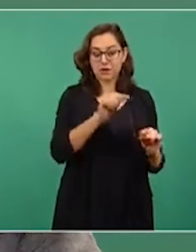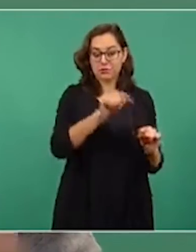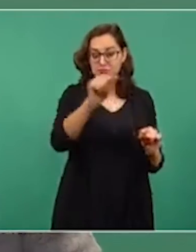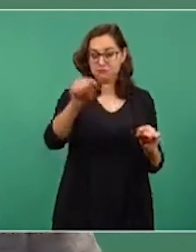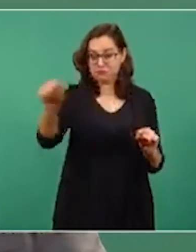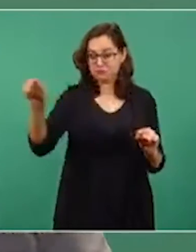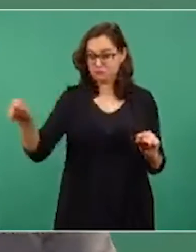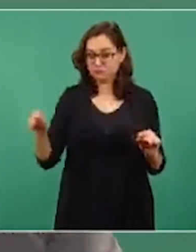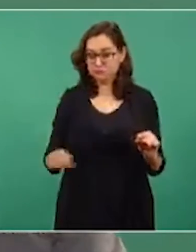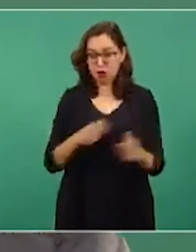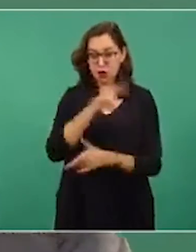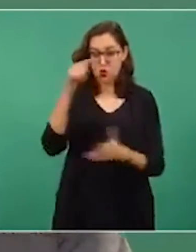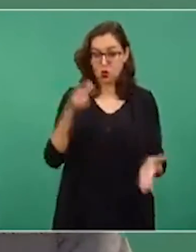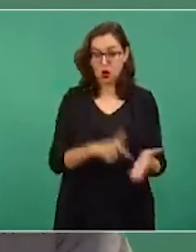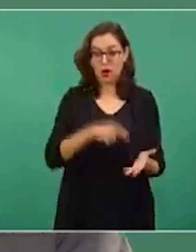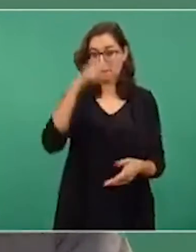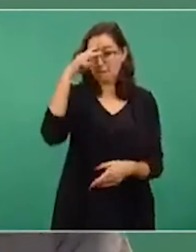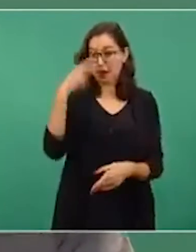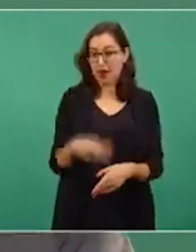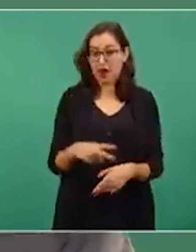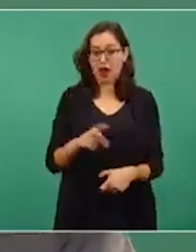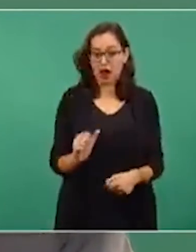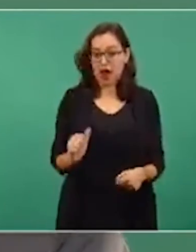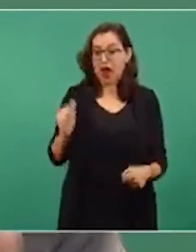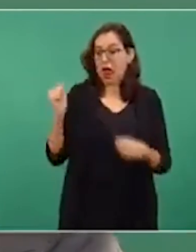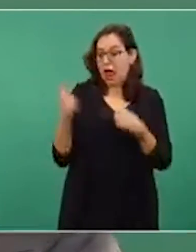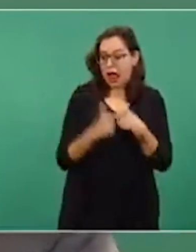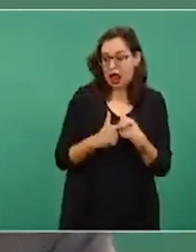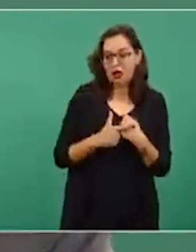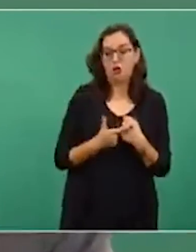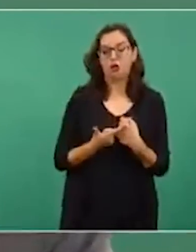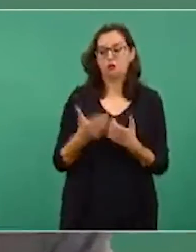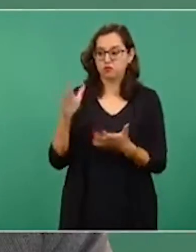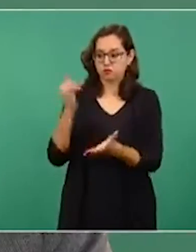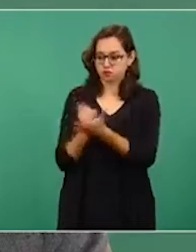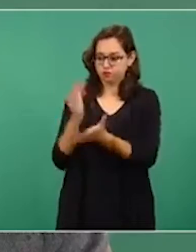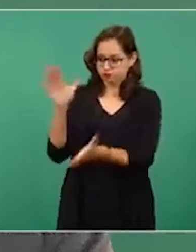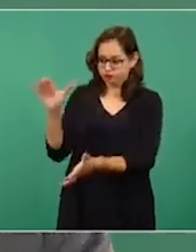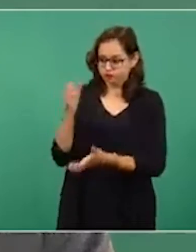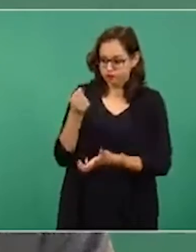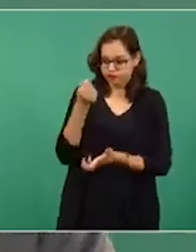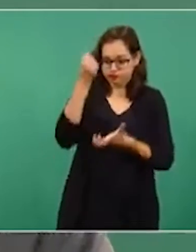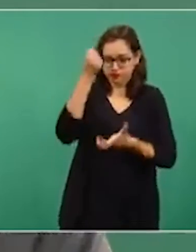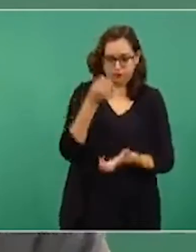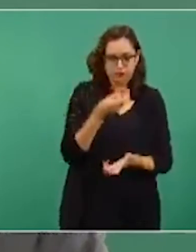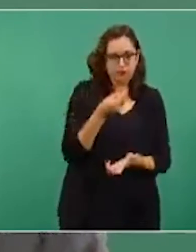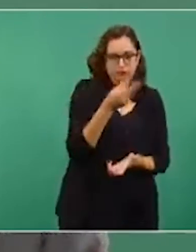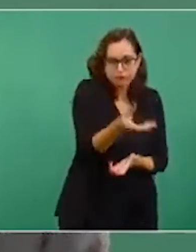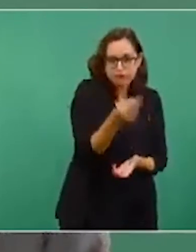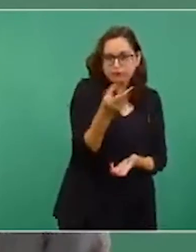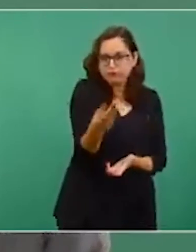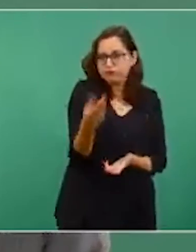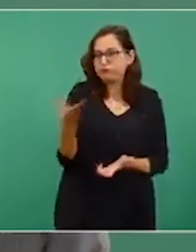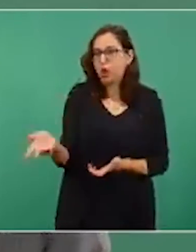reciben algo del presupuesto. Antes no era así,